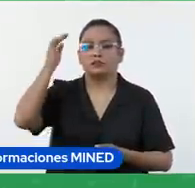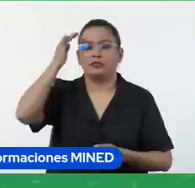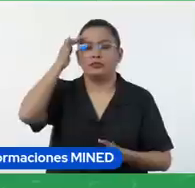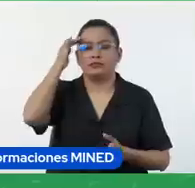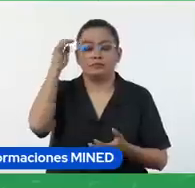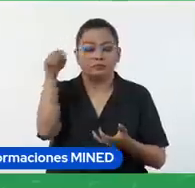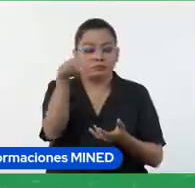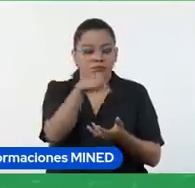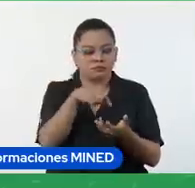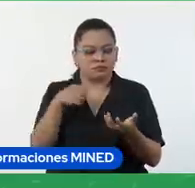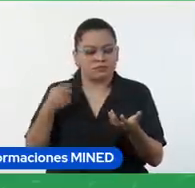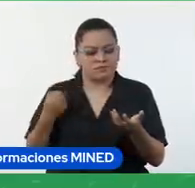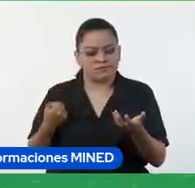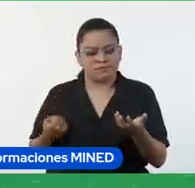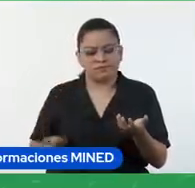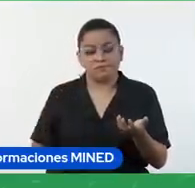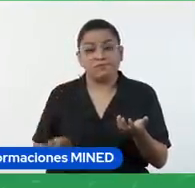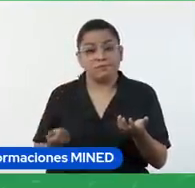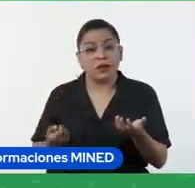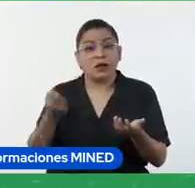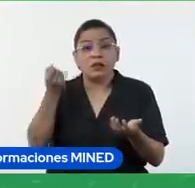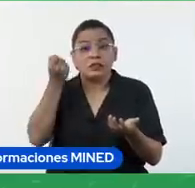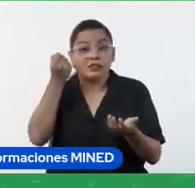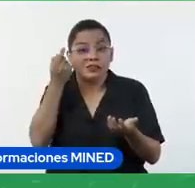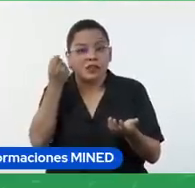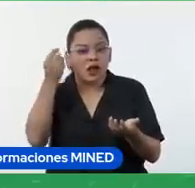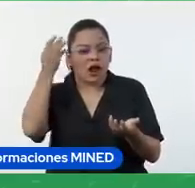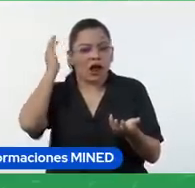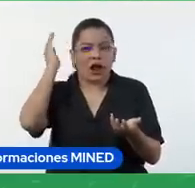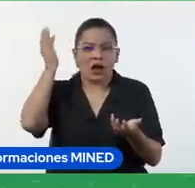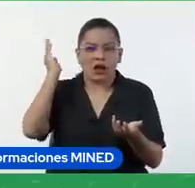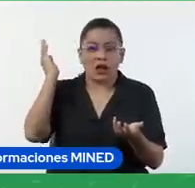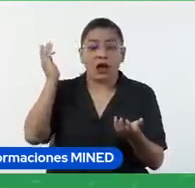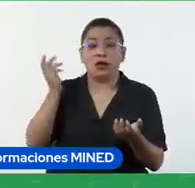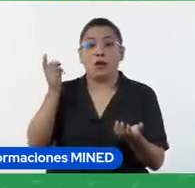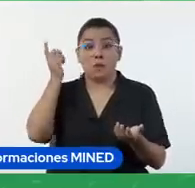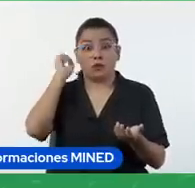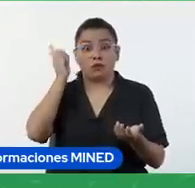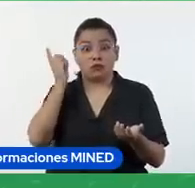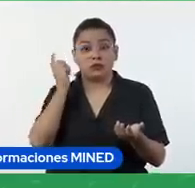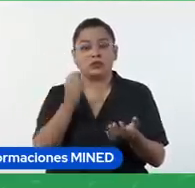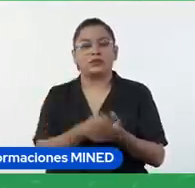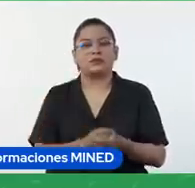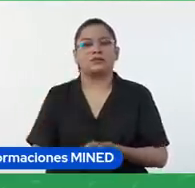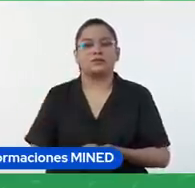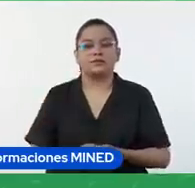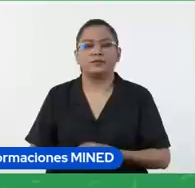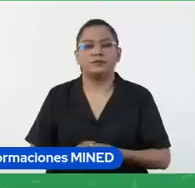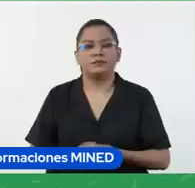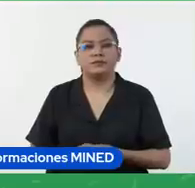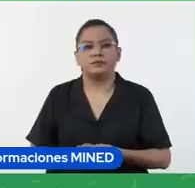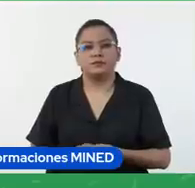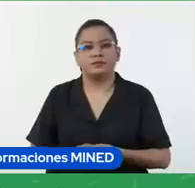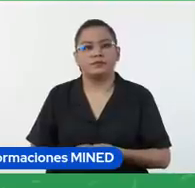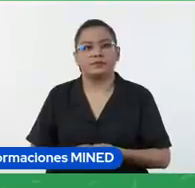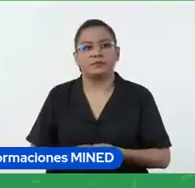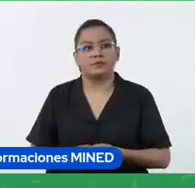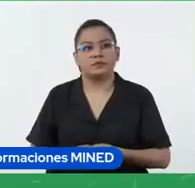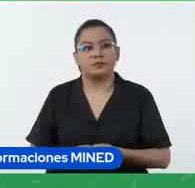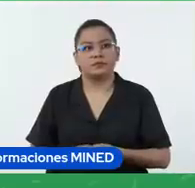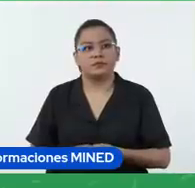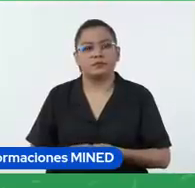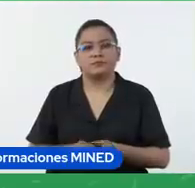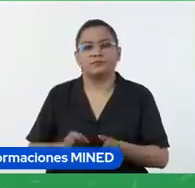y permitirles que trabajen colaborativamente aún encontrándose en línea. Estas